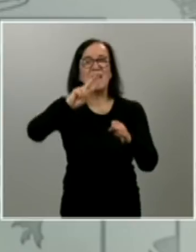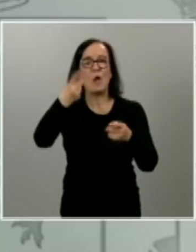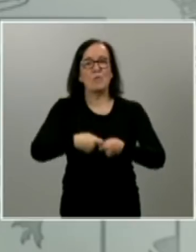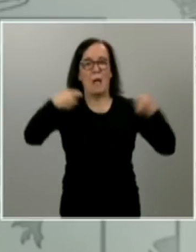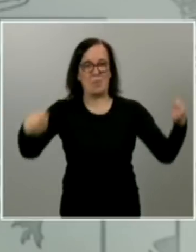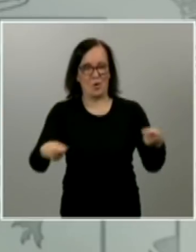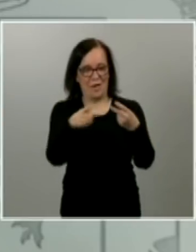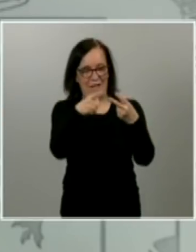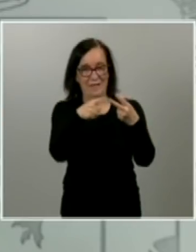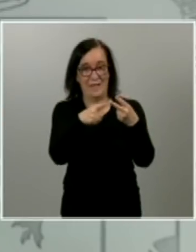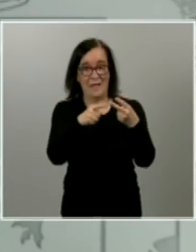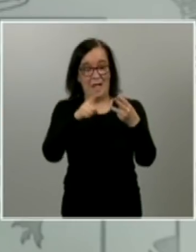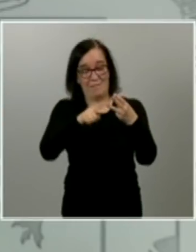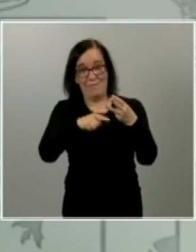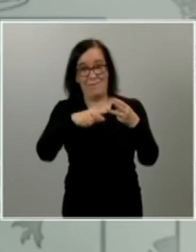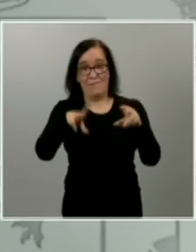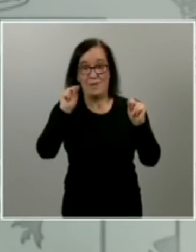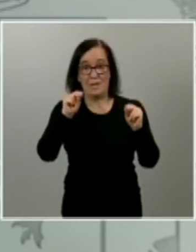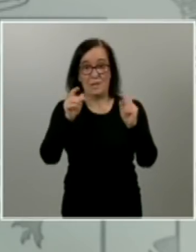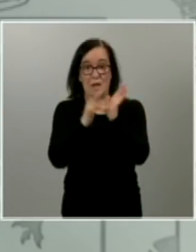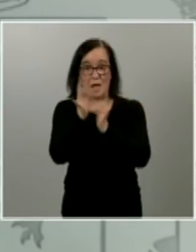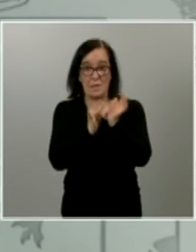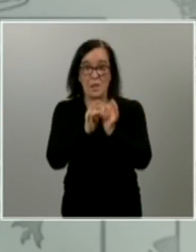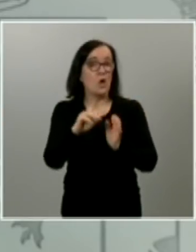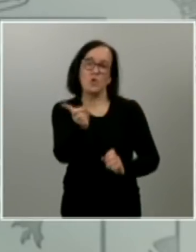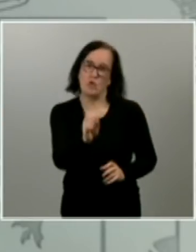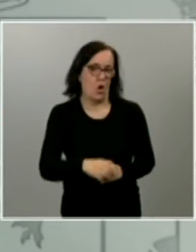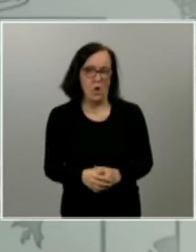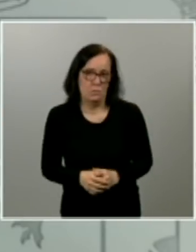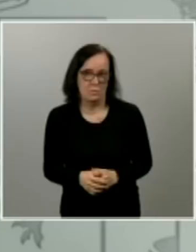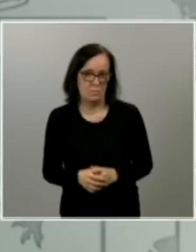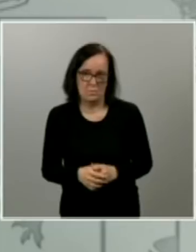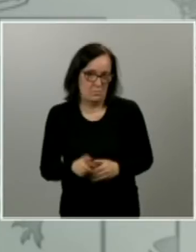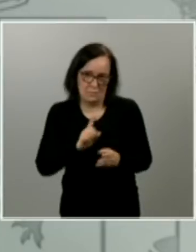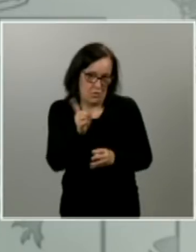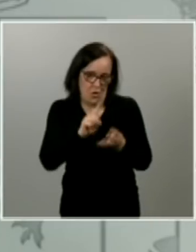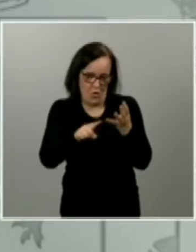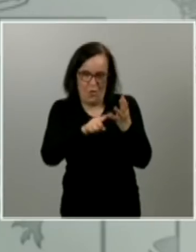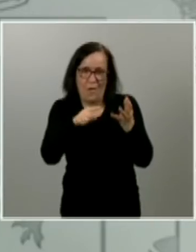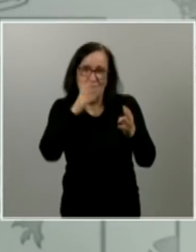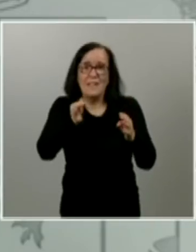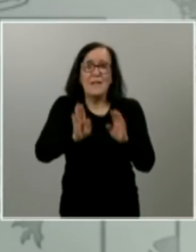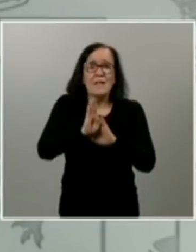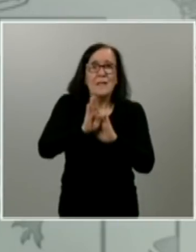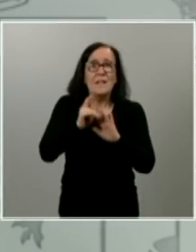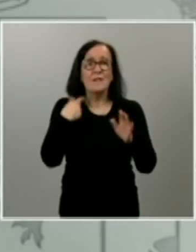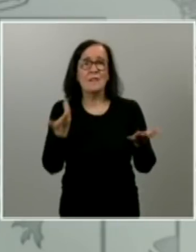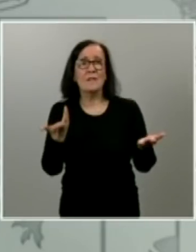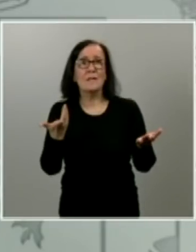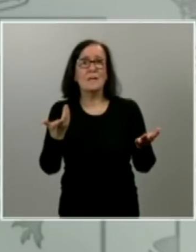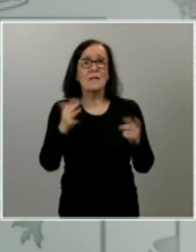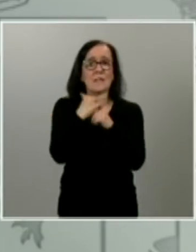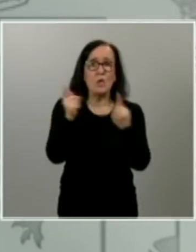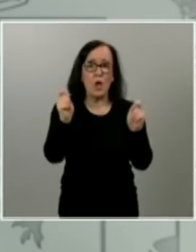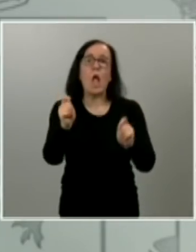a finales de abril habrá acabado todo no desgraciadamente no significará que tengamos el mismo estado de alarma tampoco